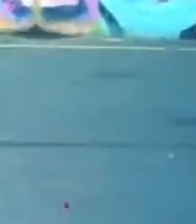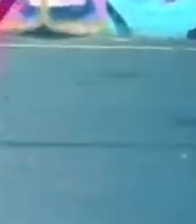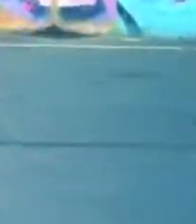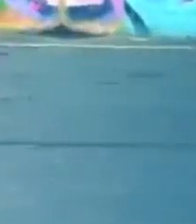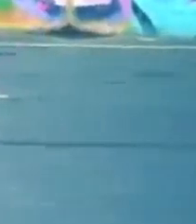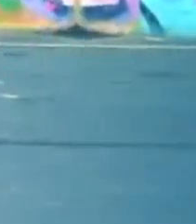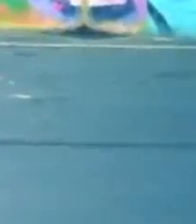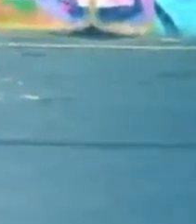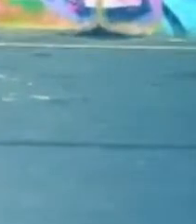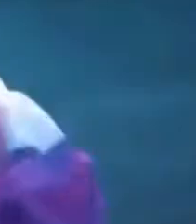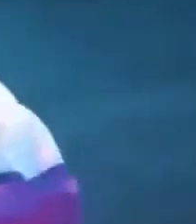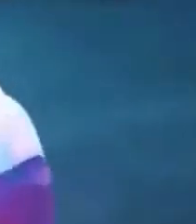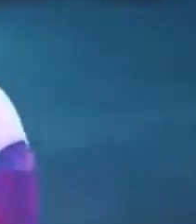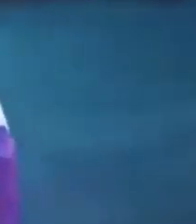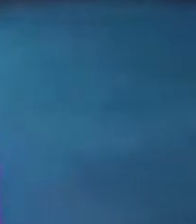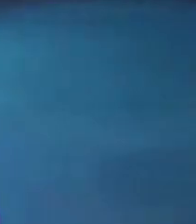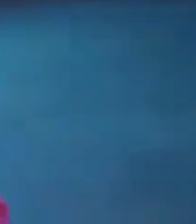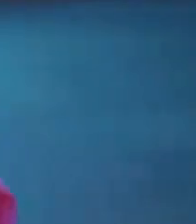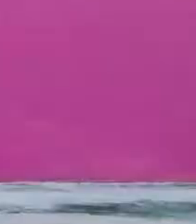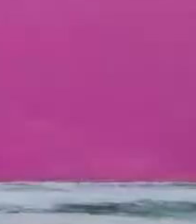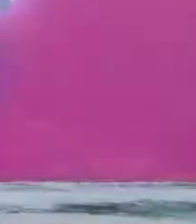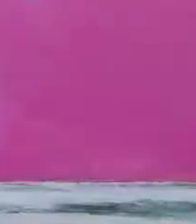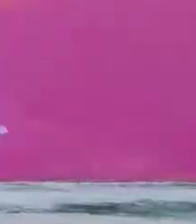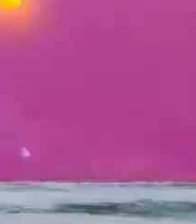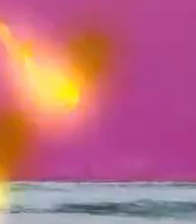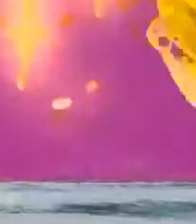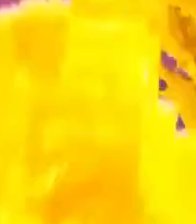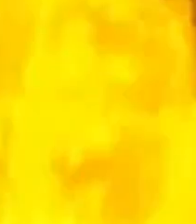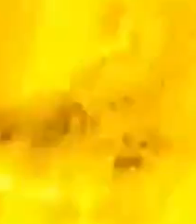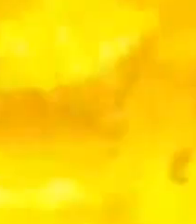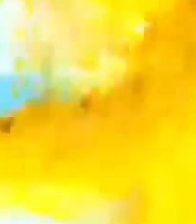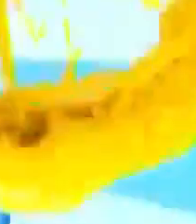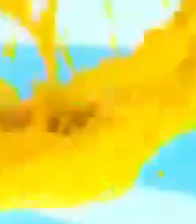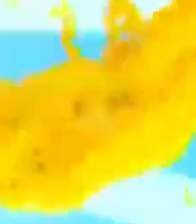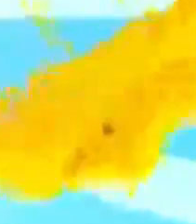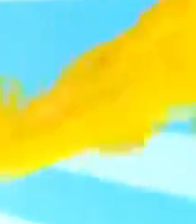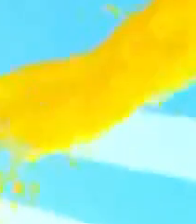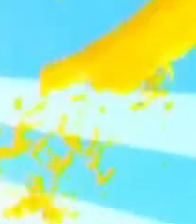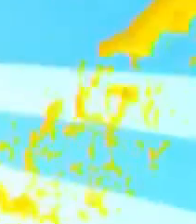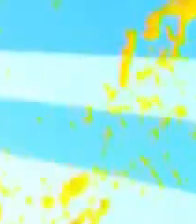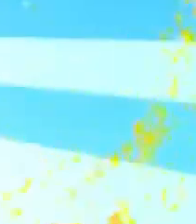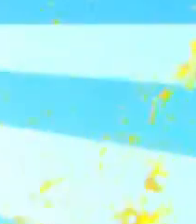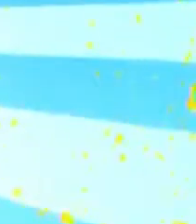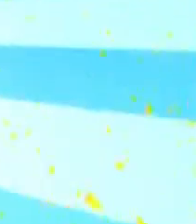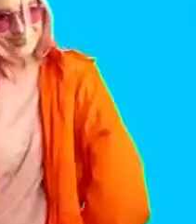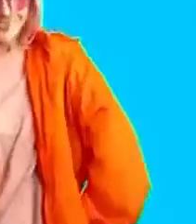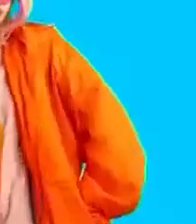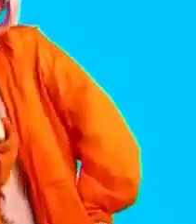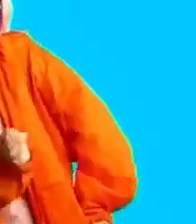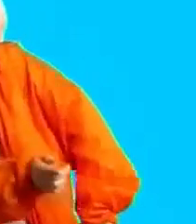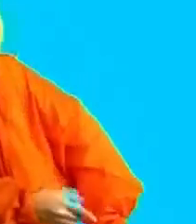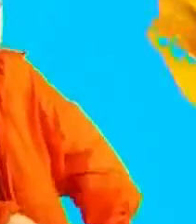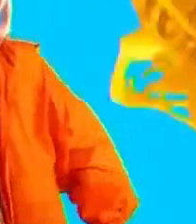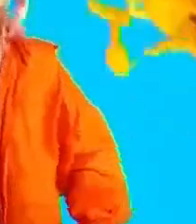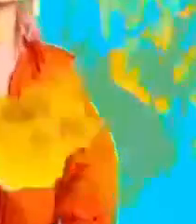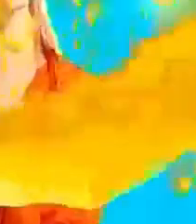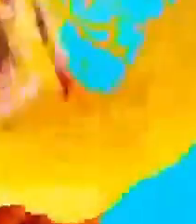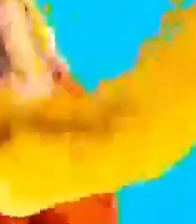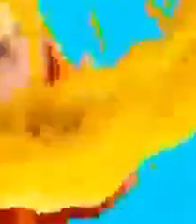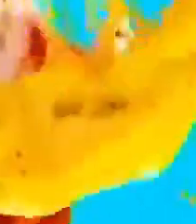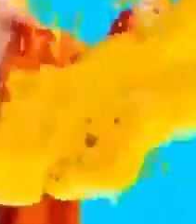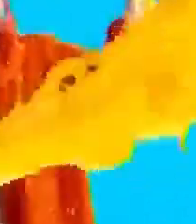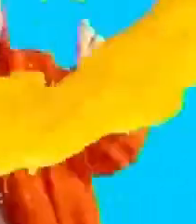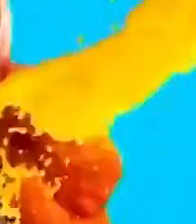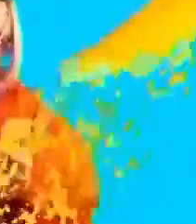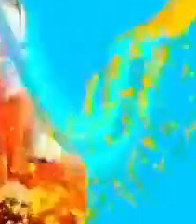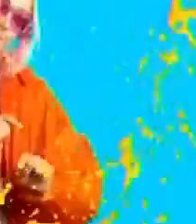Expresarnos como somos nos hace únicos. Por eso, llegó el nuevo Seafruit Island Punch. Y su deliciosa combinación sabor a